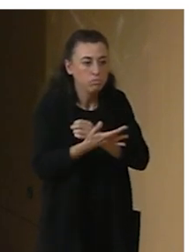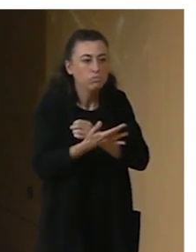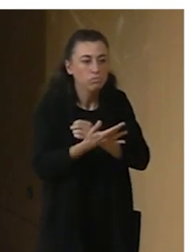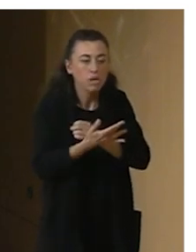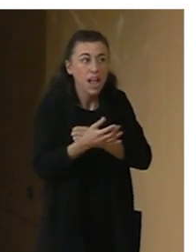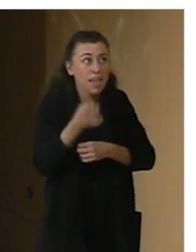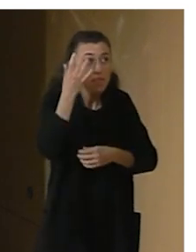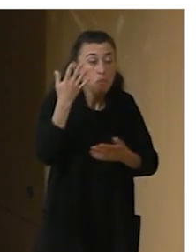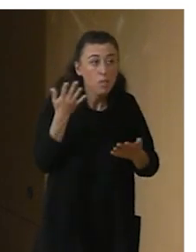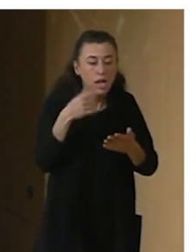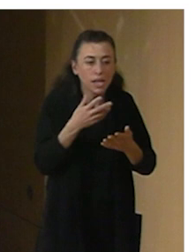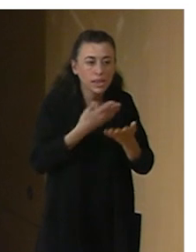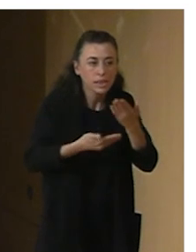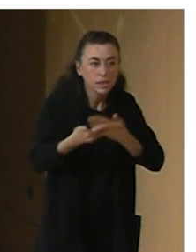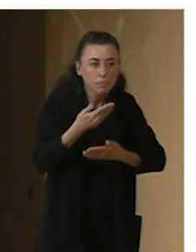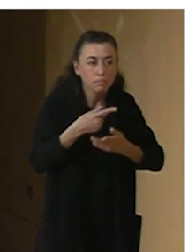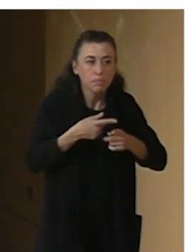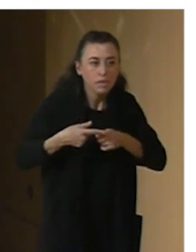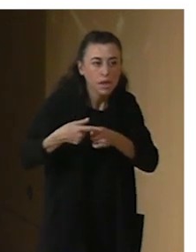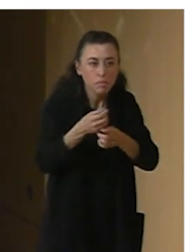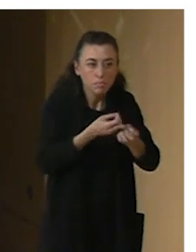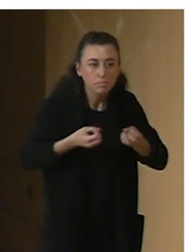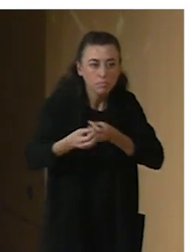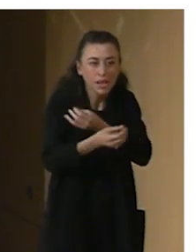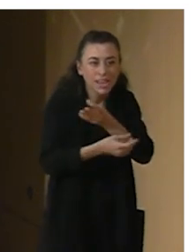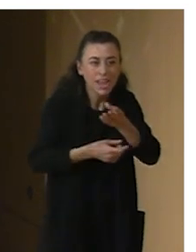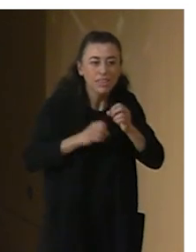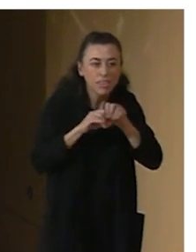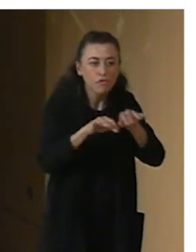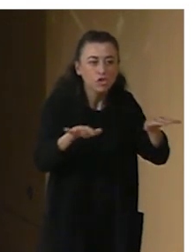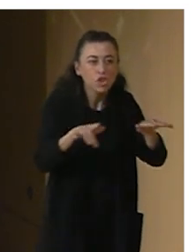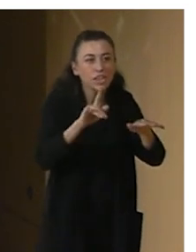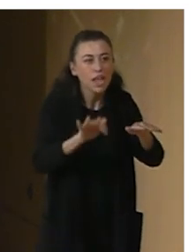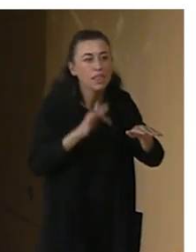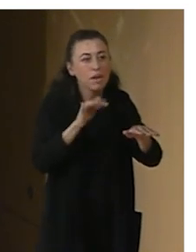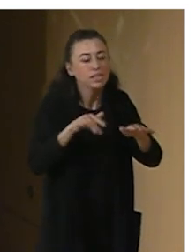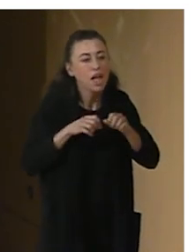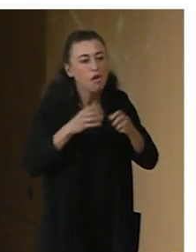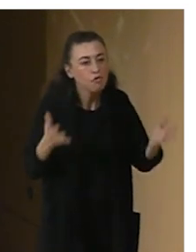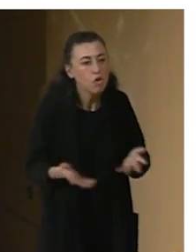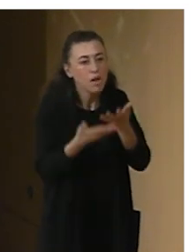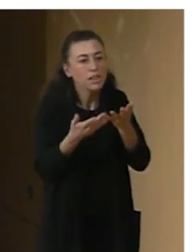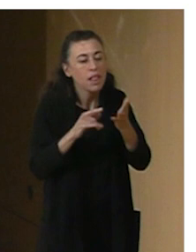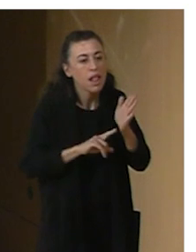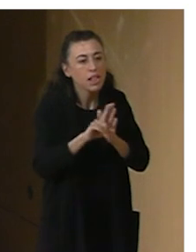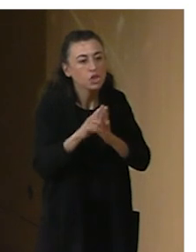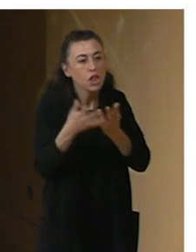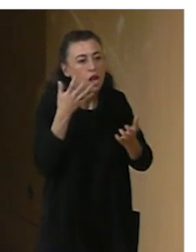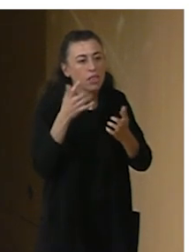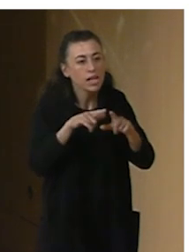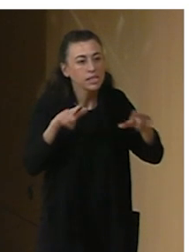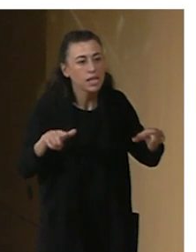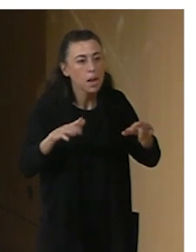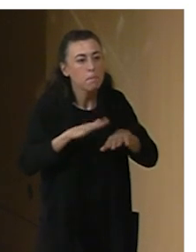idea de intercambio, investigación, difusión y de fomentar el desarrollo de las artes escénicas para el público infantil y